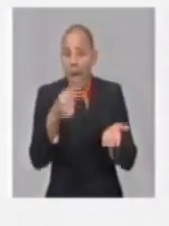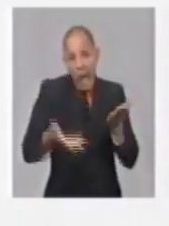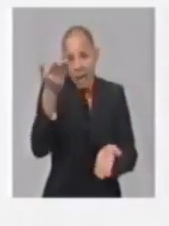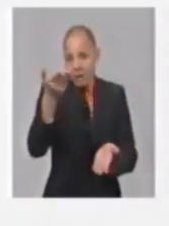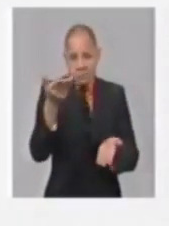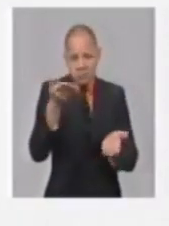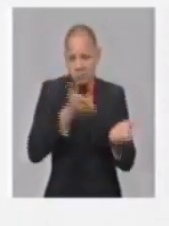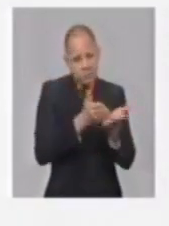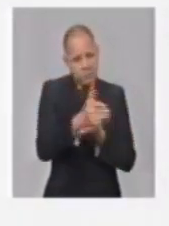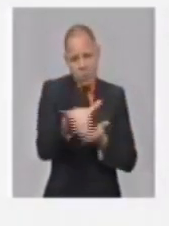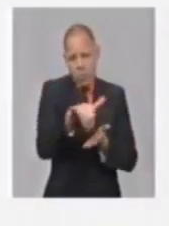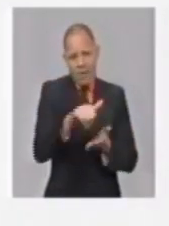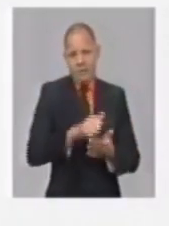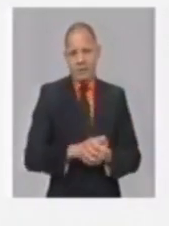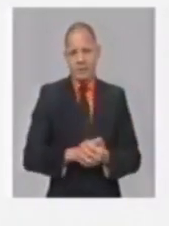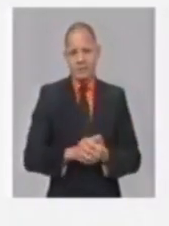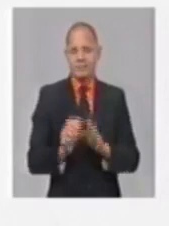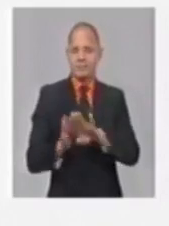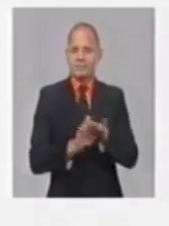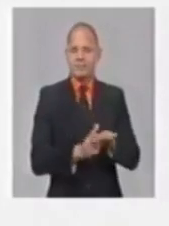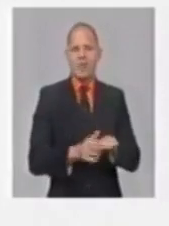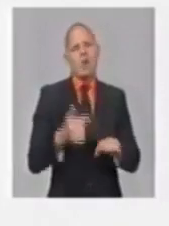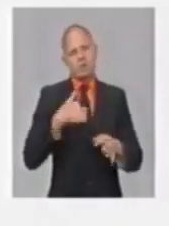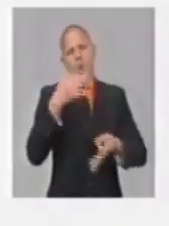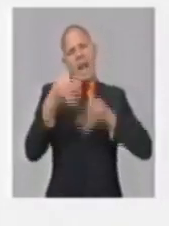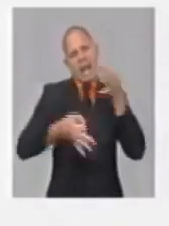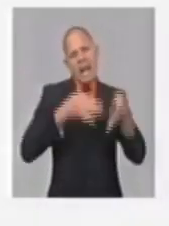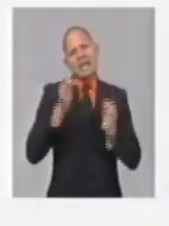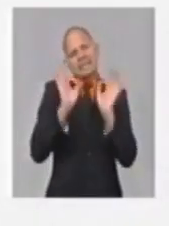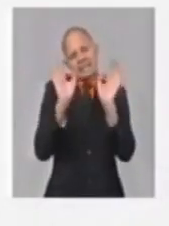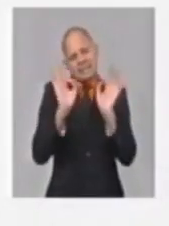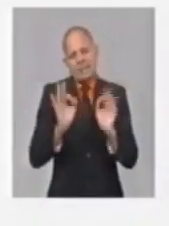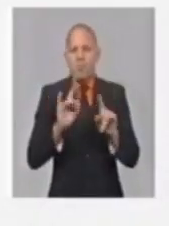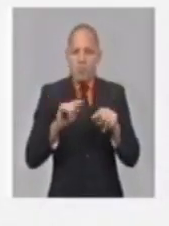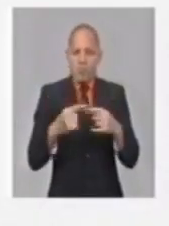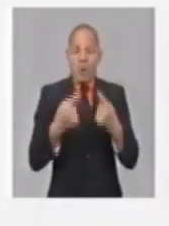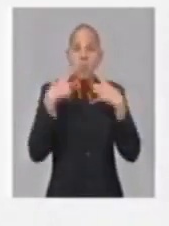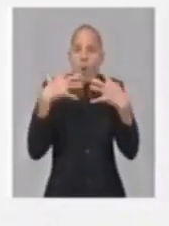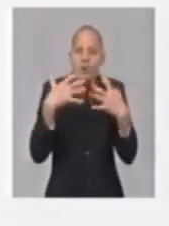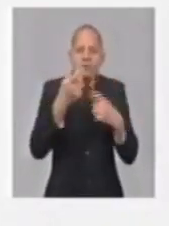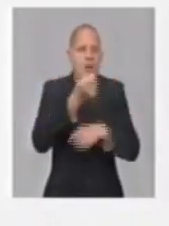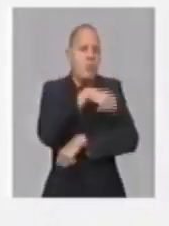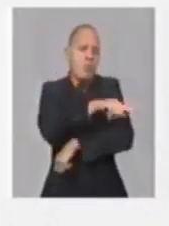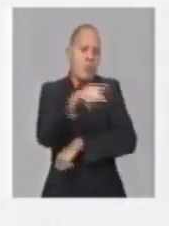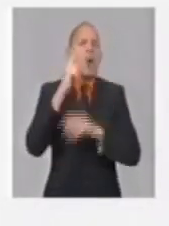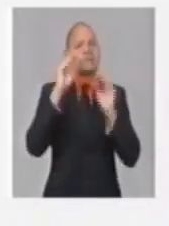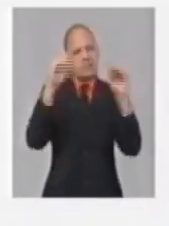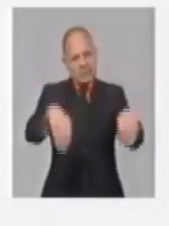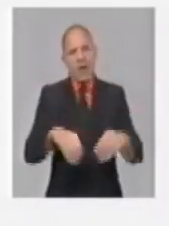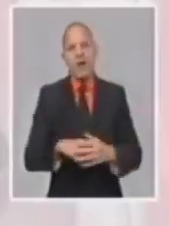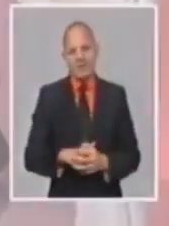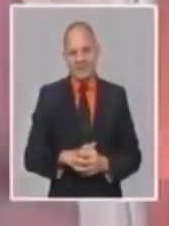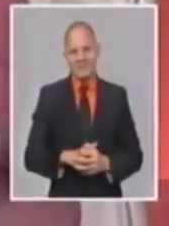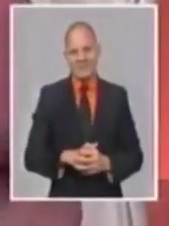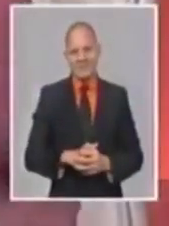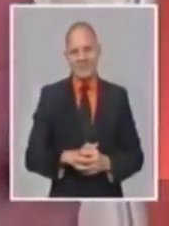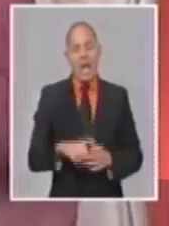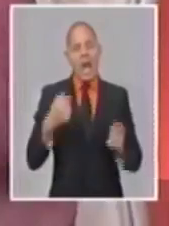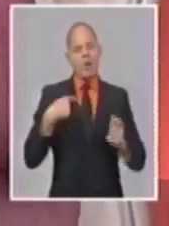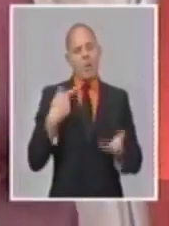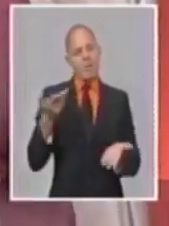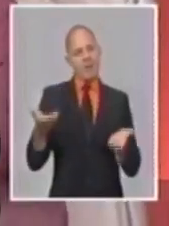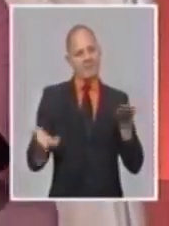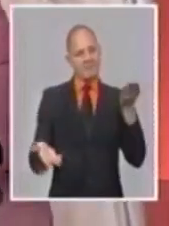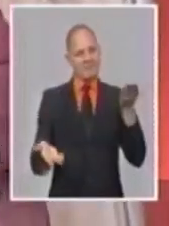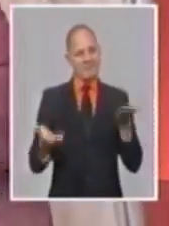es importante que la población conozca y se esclarezca, incluso cuando vaya al balance